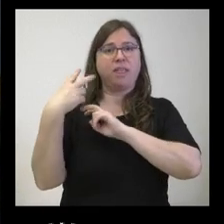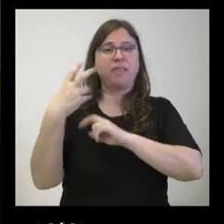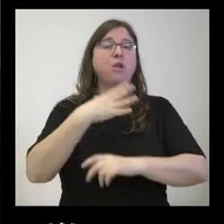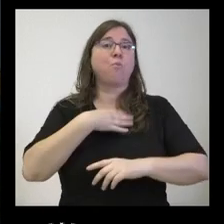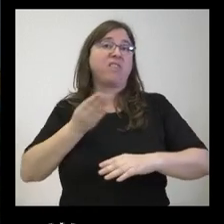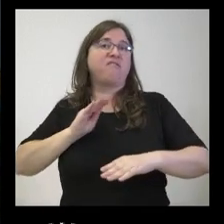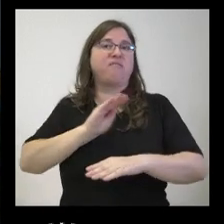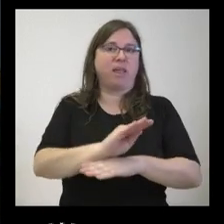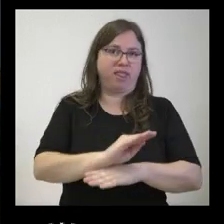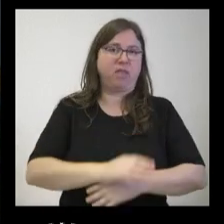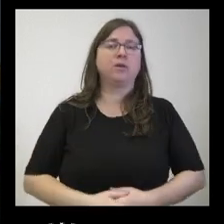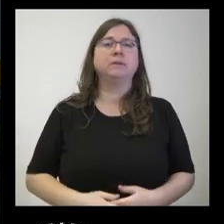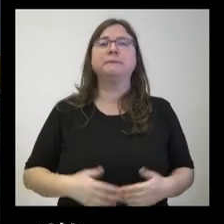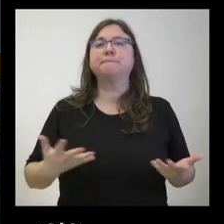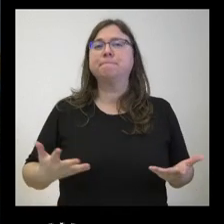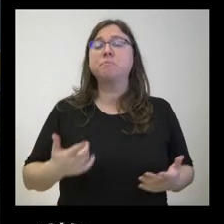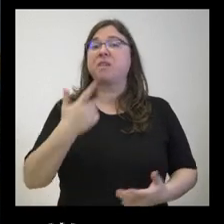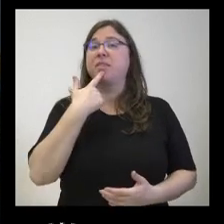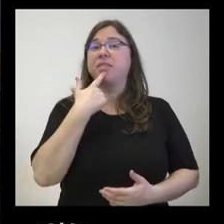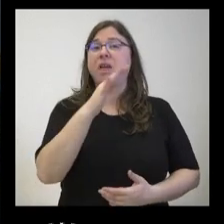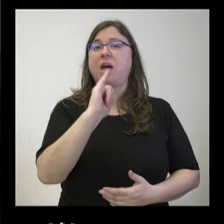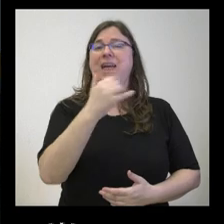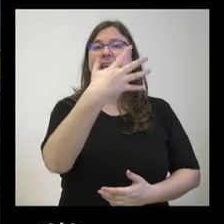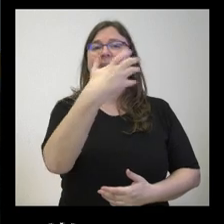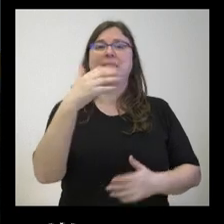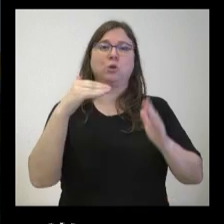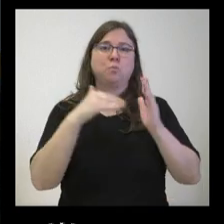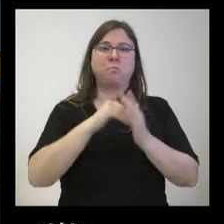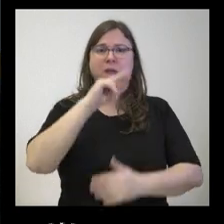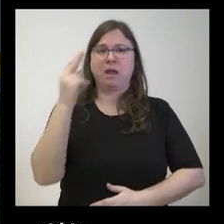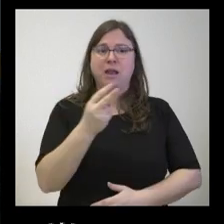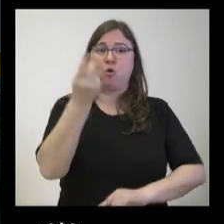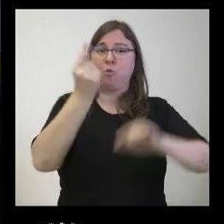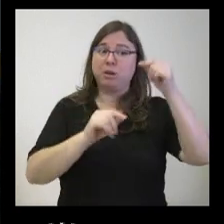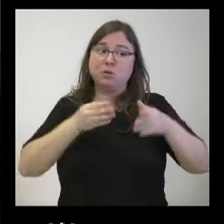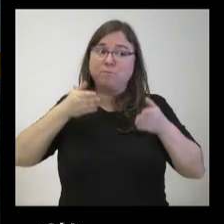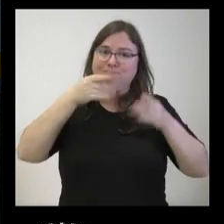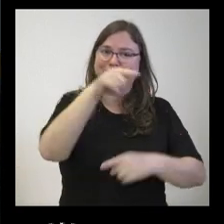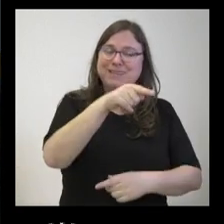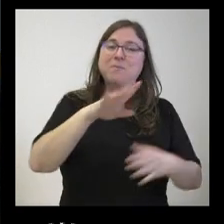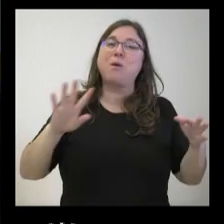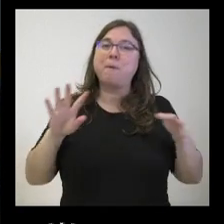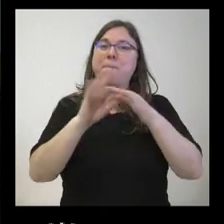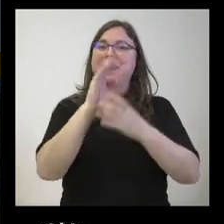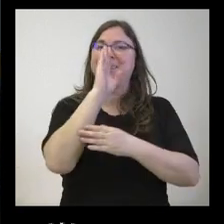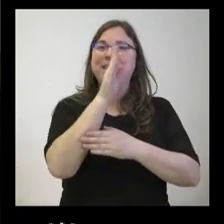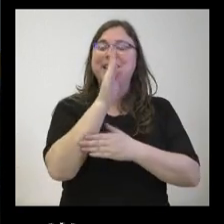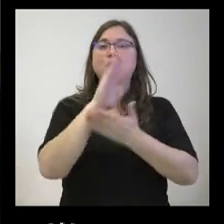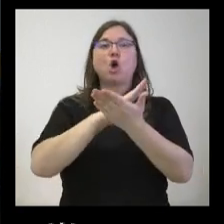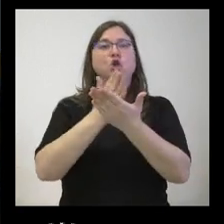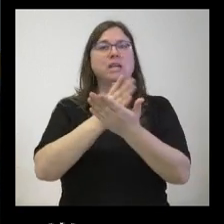financiación. Explican que hay 500.000 euros en los presupuestos para ese fin, pero que no están vinculados directamente al SERLA.